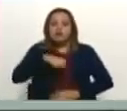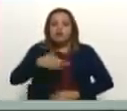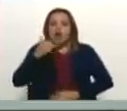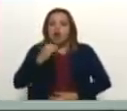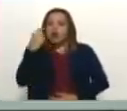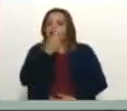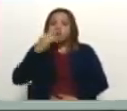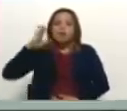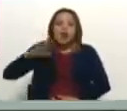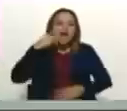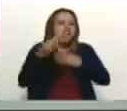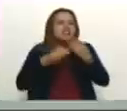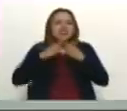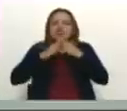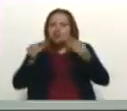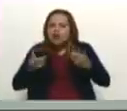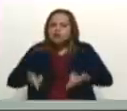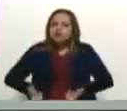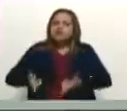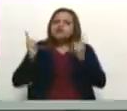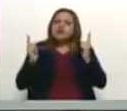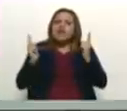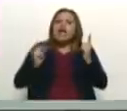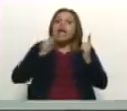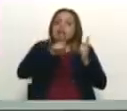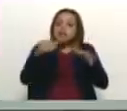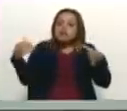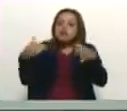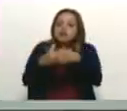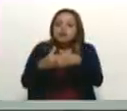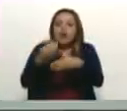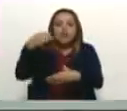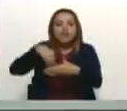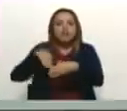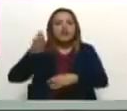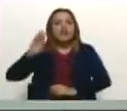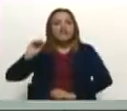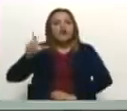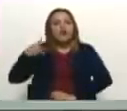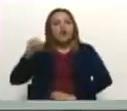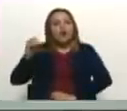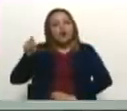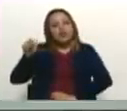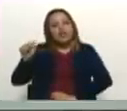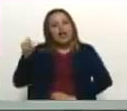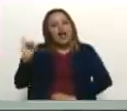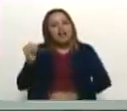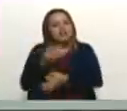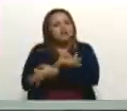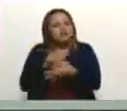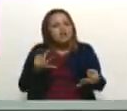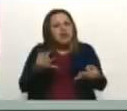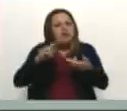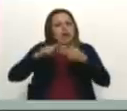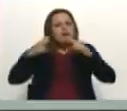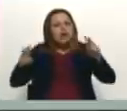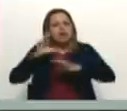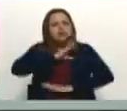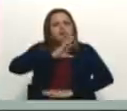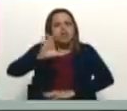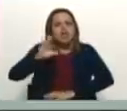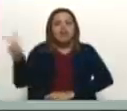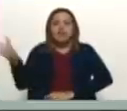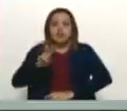hacer todo lo que haya que hacer para que esa conferencia de Bogotá sea un éxito para la paz, la soberanía de